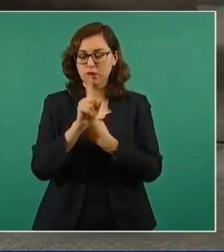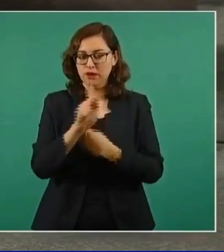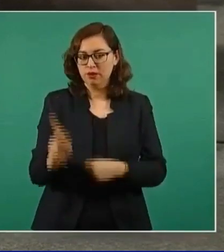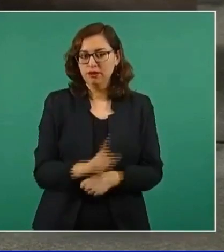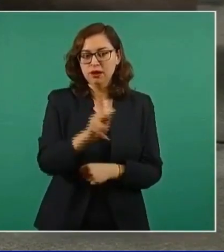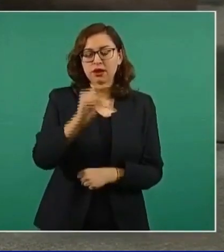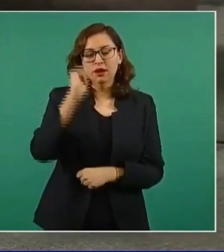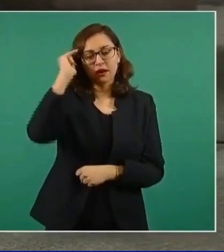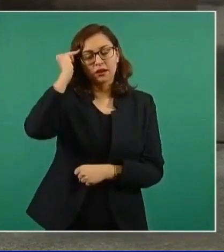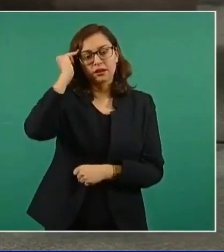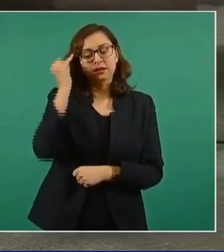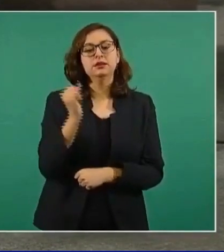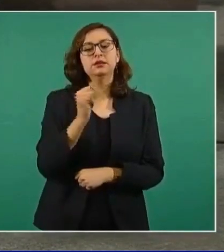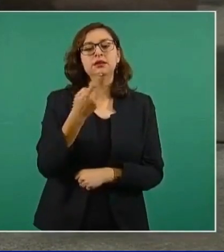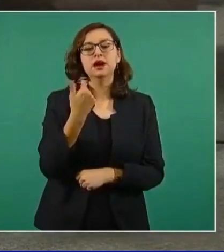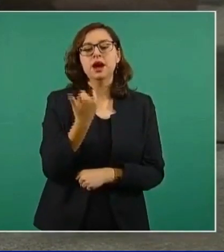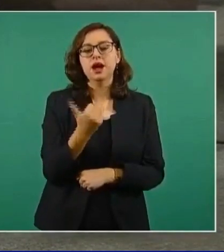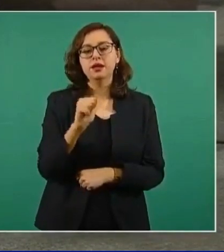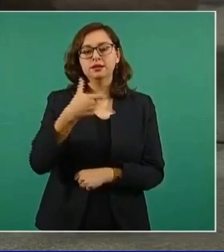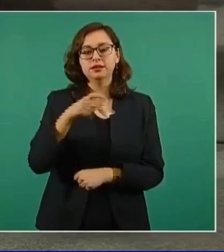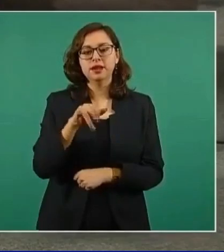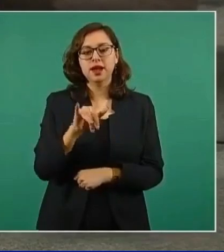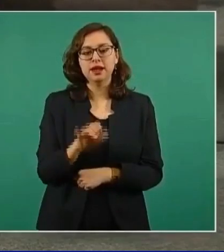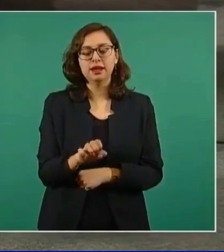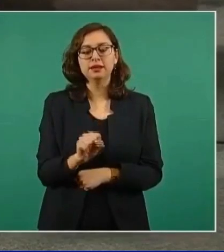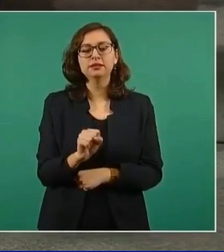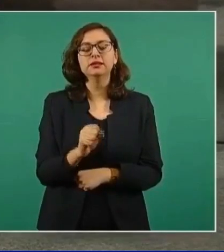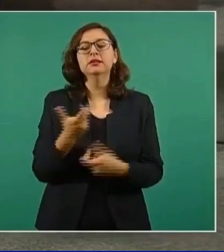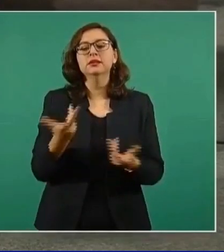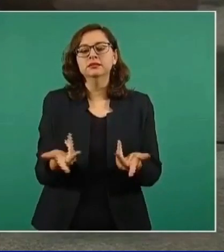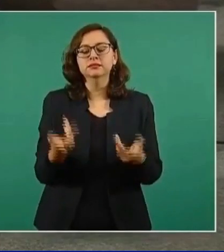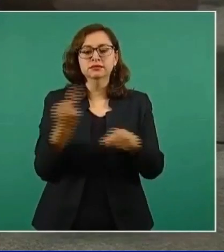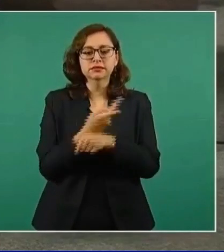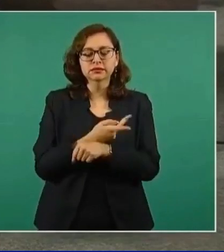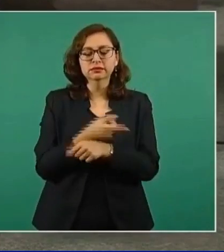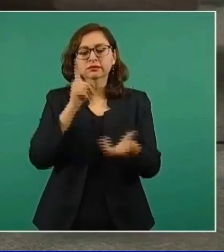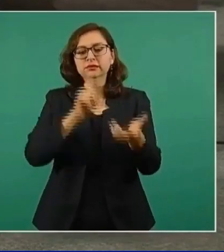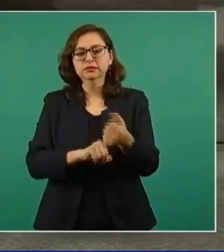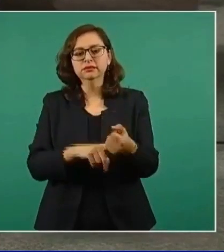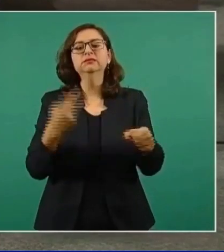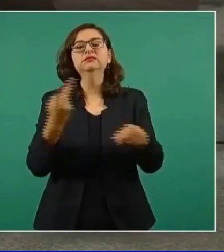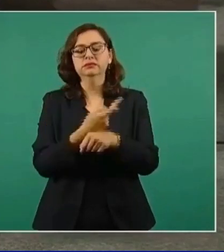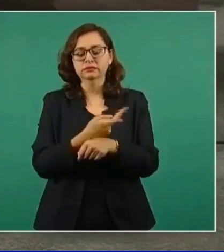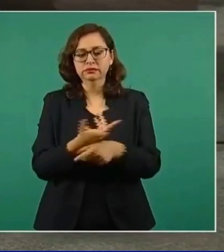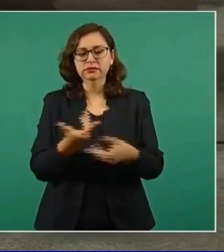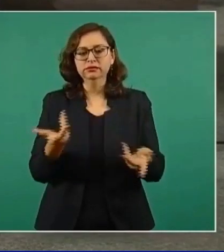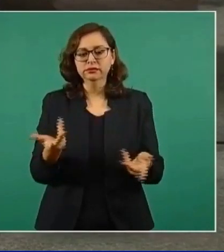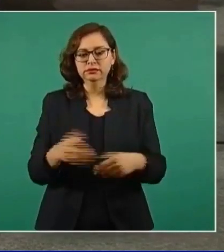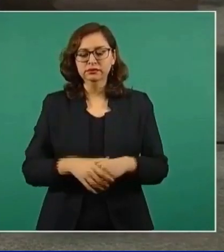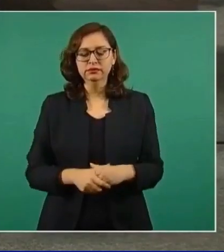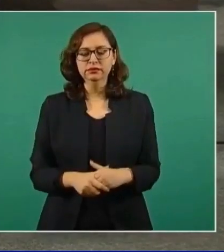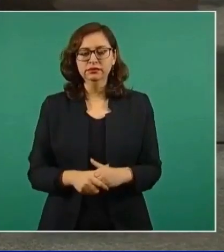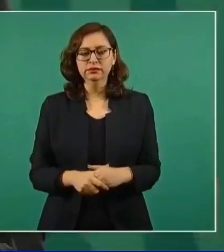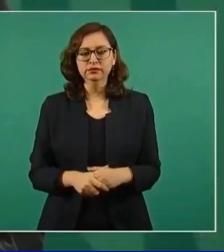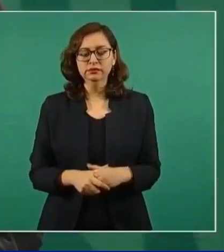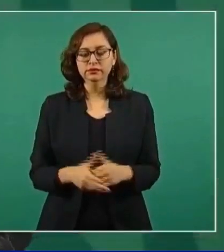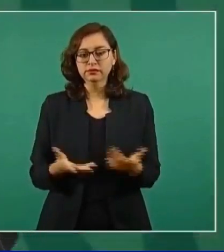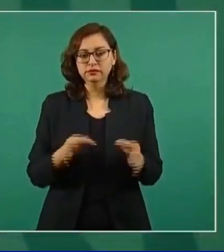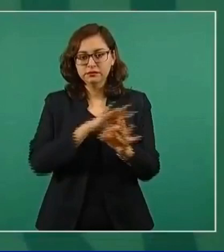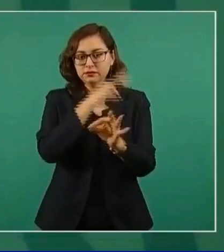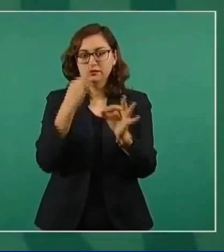iba a reunir para ver esto. ¿Qué vieron? ¿Qué es lo que está pasando ahí con la tribu? ¿Ya vieron